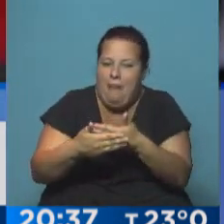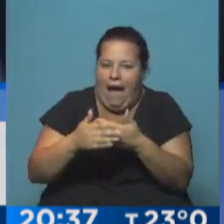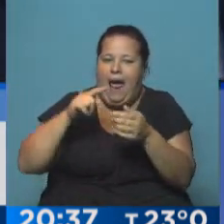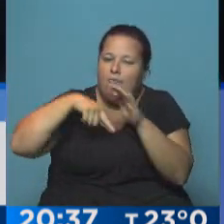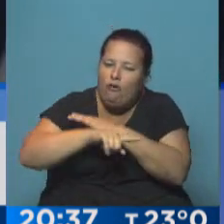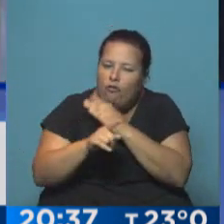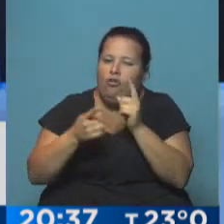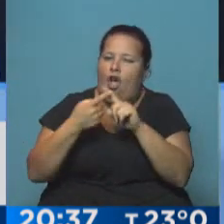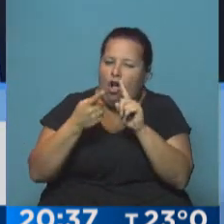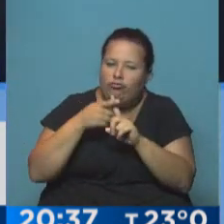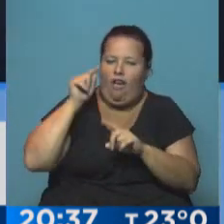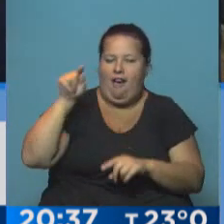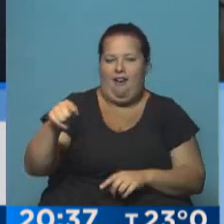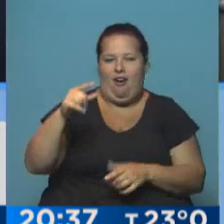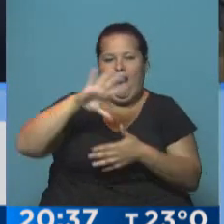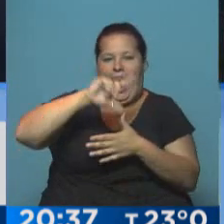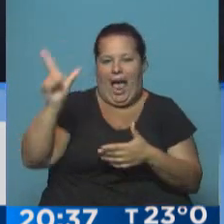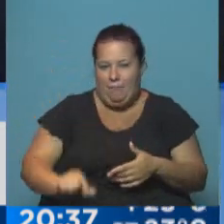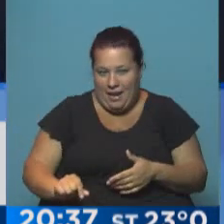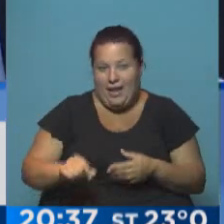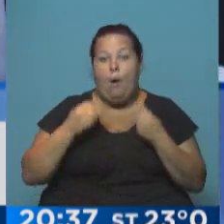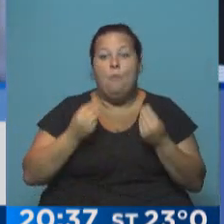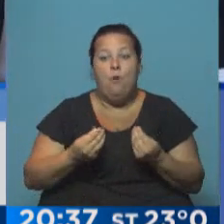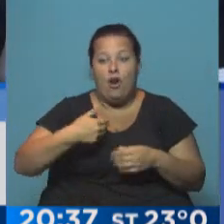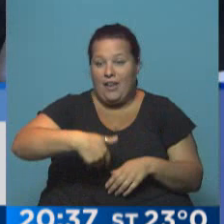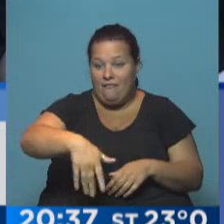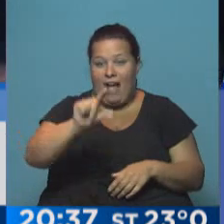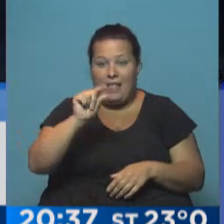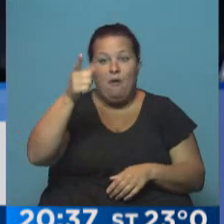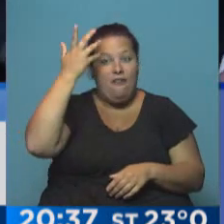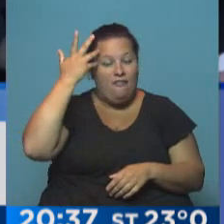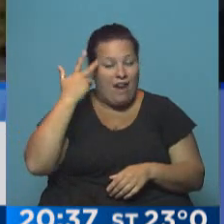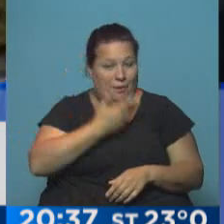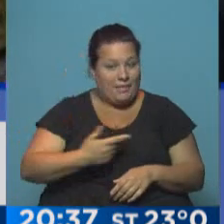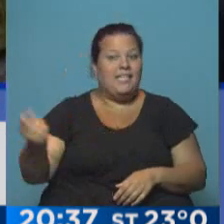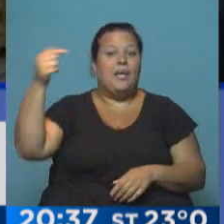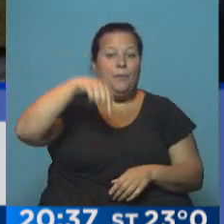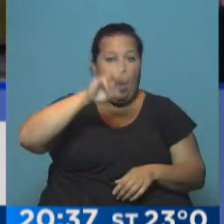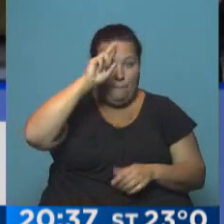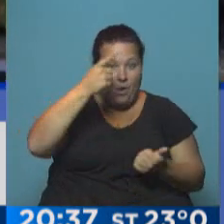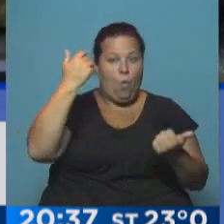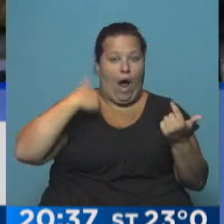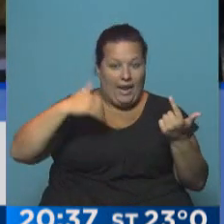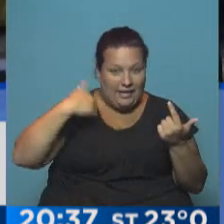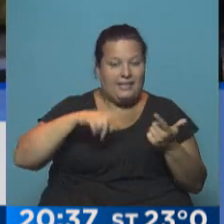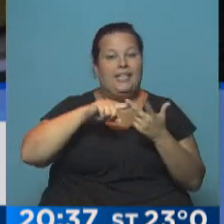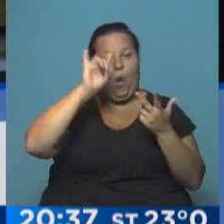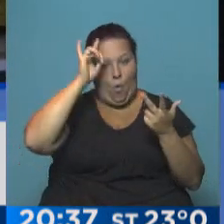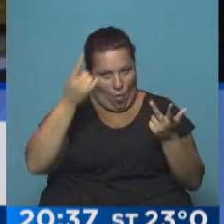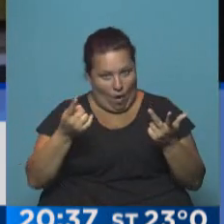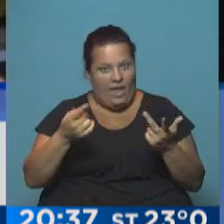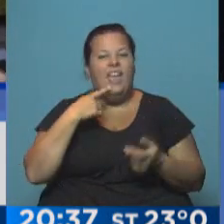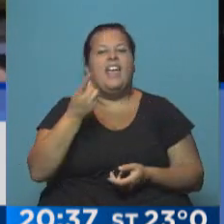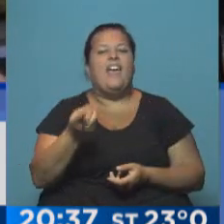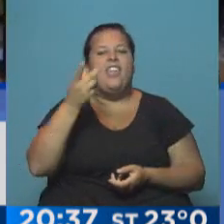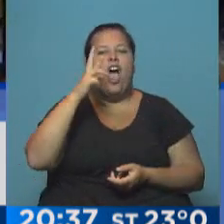profundización con América Latina, dado que dentro de pocos días François Hollande va a visitar Perú, Argentina y Uruguay. ¿Qué